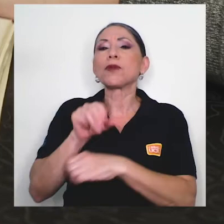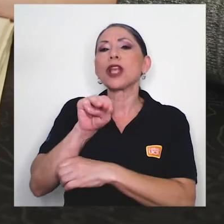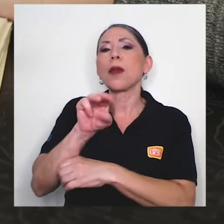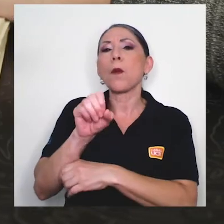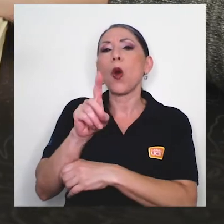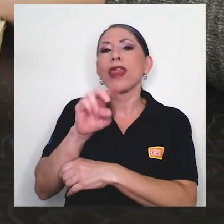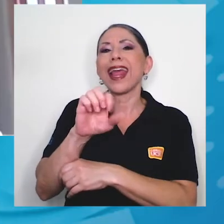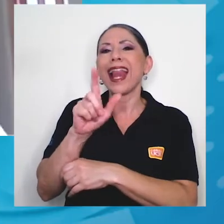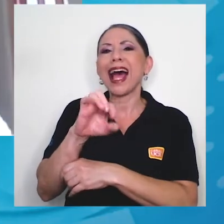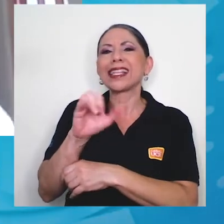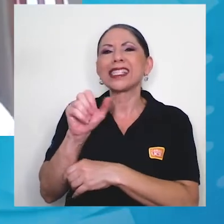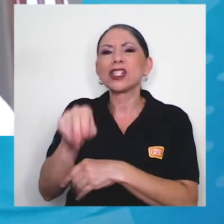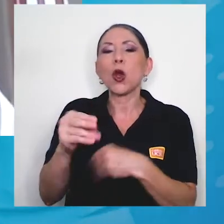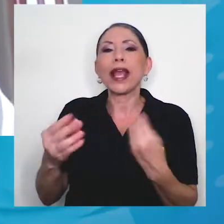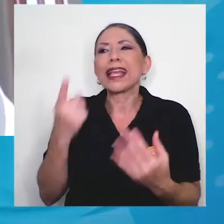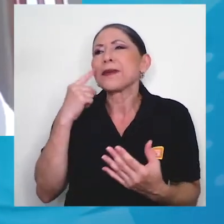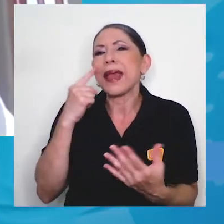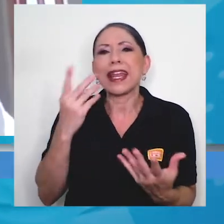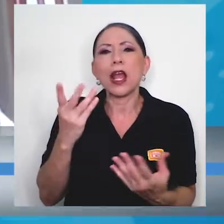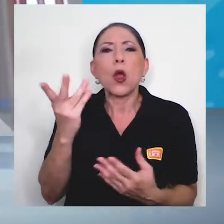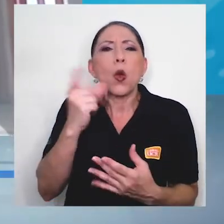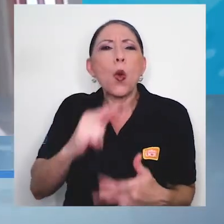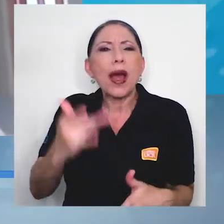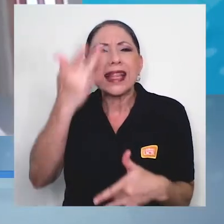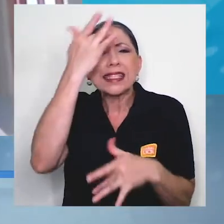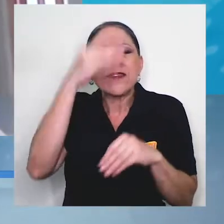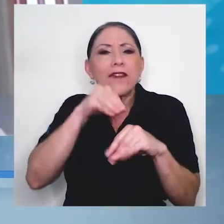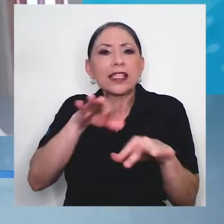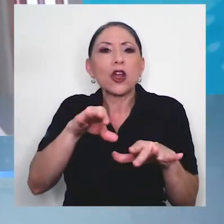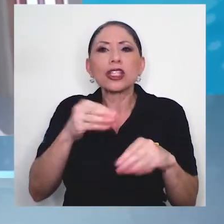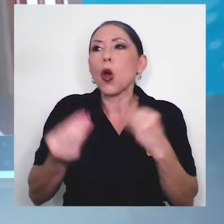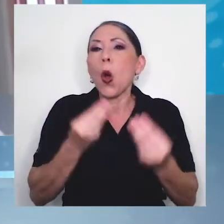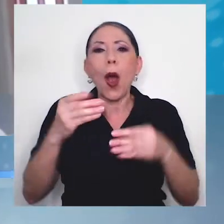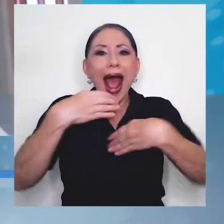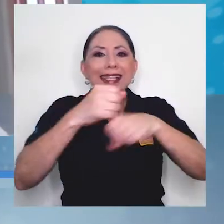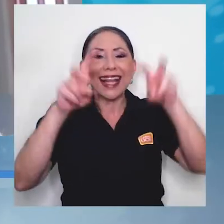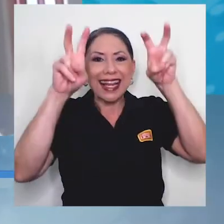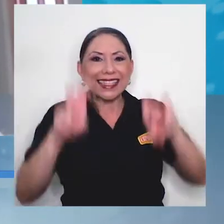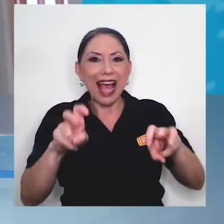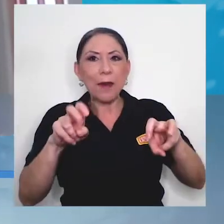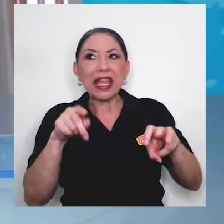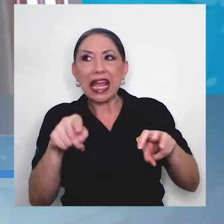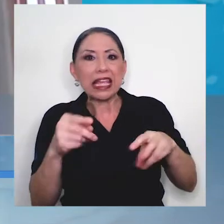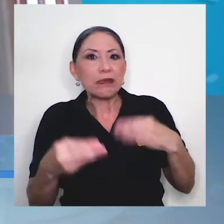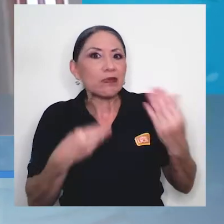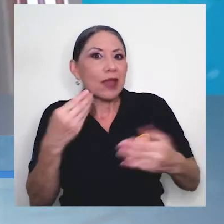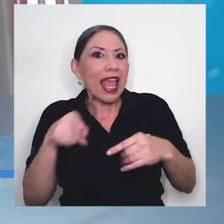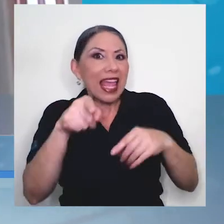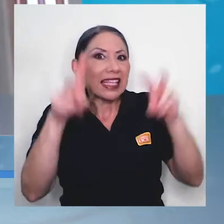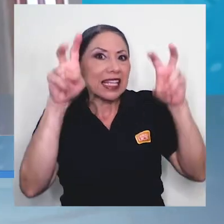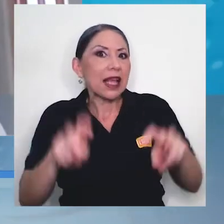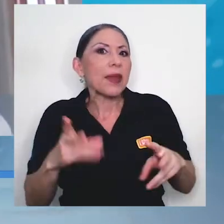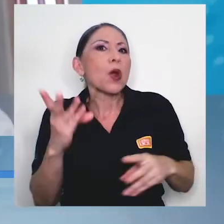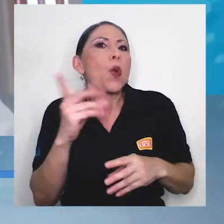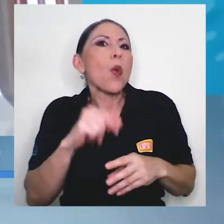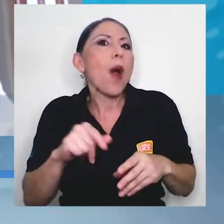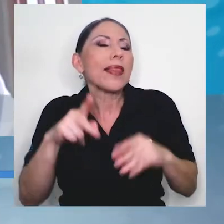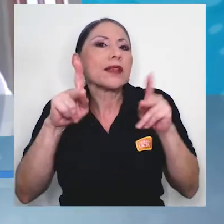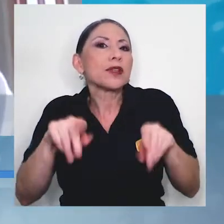modelación es ver cuántas infecciones o cuál sería la incidencia de hacer el examen, cuántas infecciones se pueden dar durante este examen